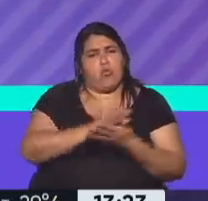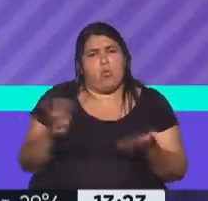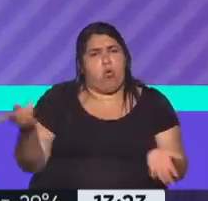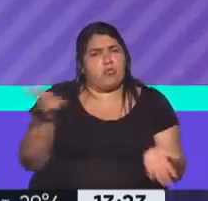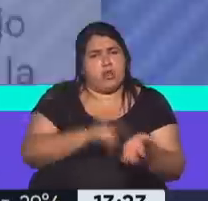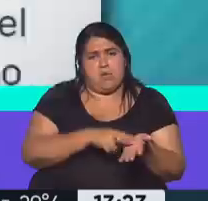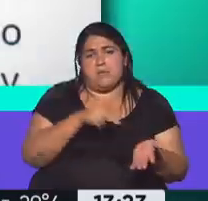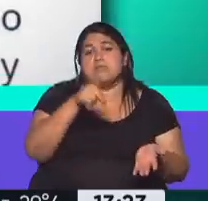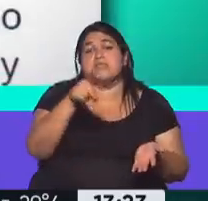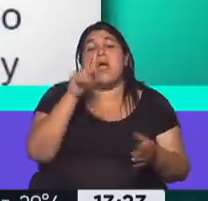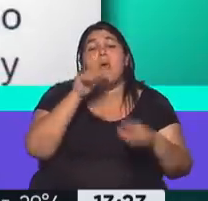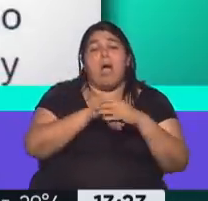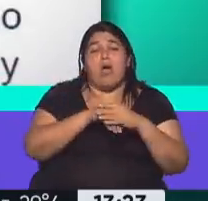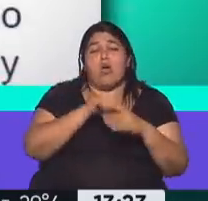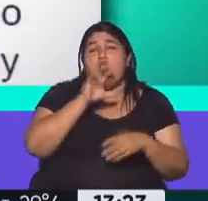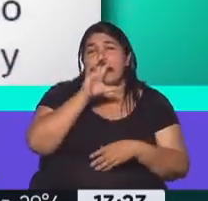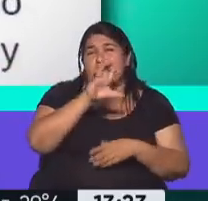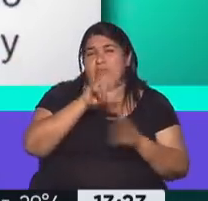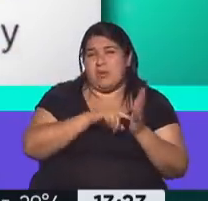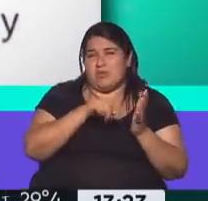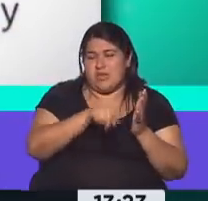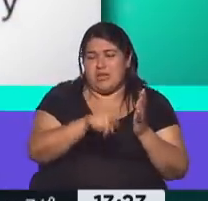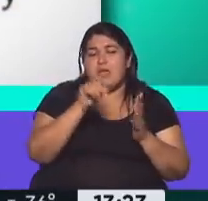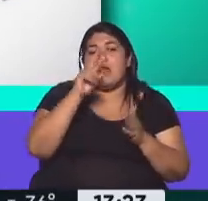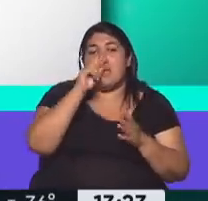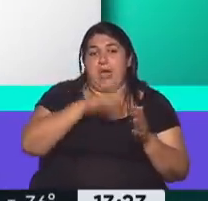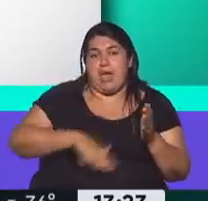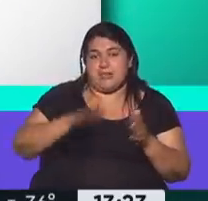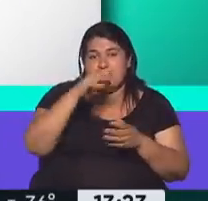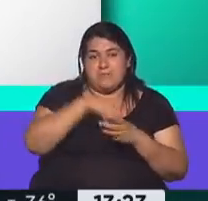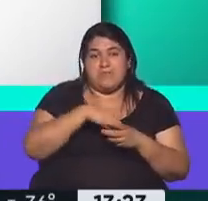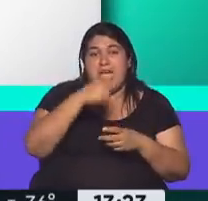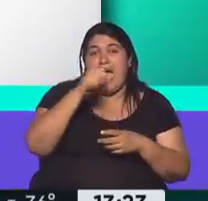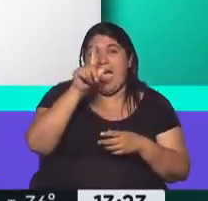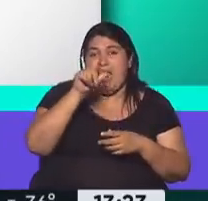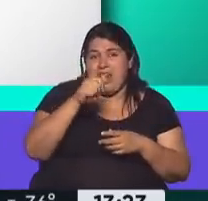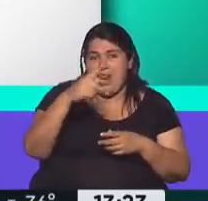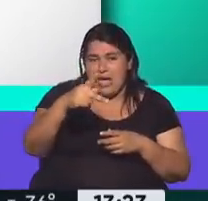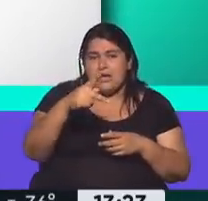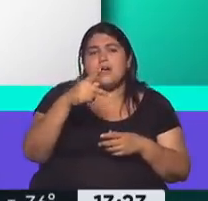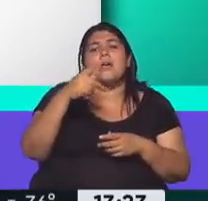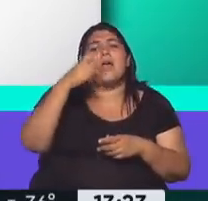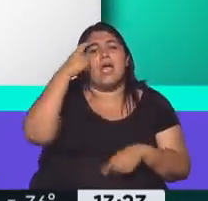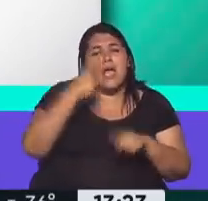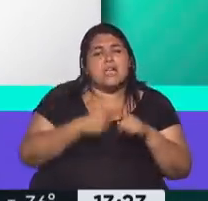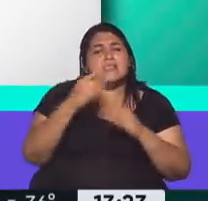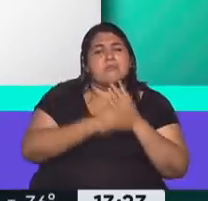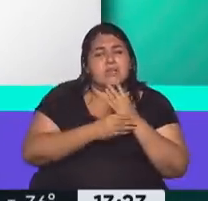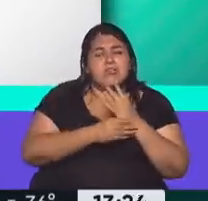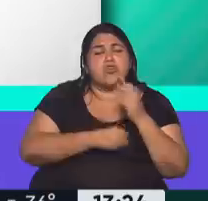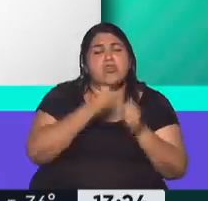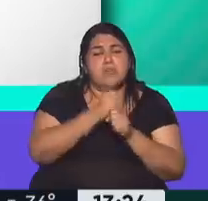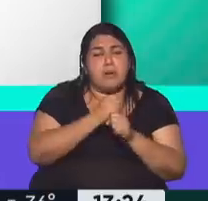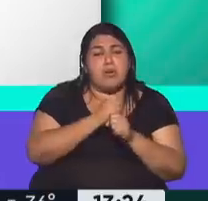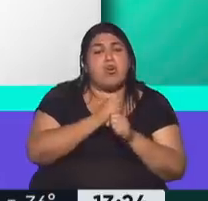en esta oficina del Banco de la Provincia de Buenos Aires, en la ciudad de La Plata. Julio Alack. El video con declaraciones del exministro de Trabajo de Vidal, Marcelo